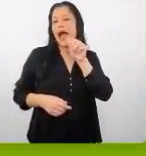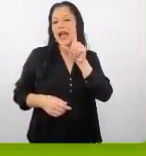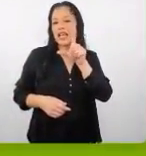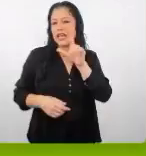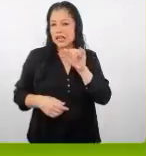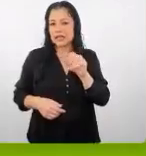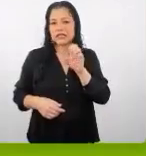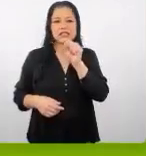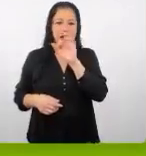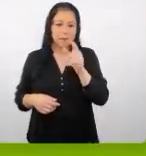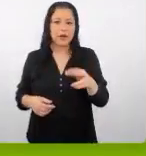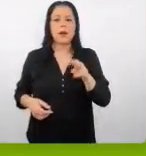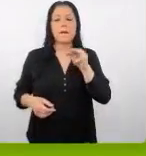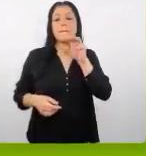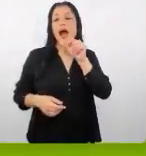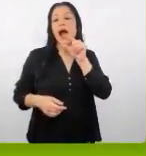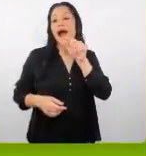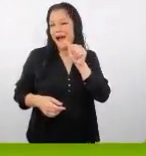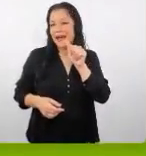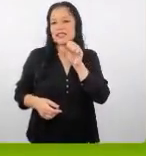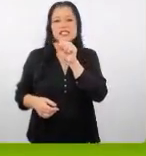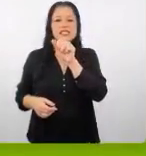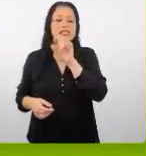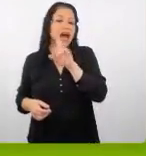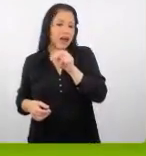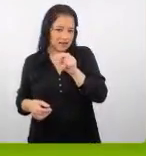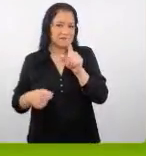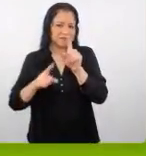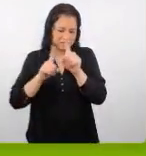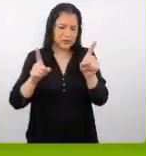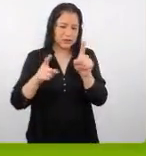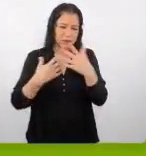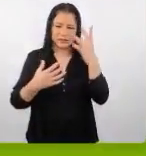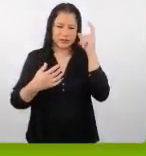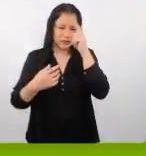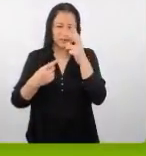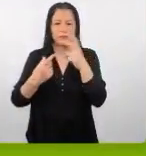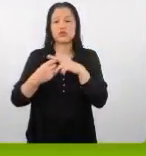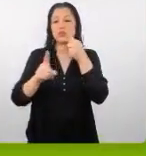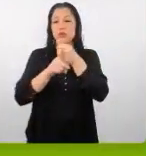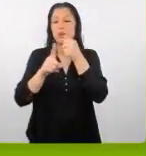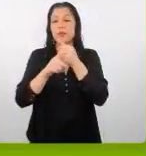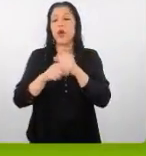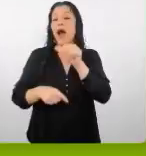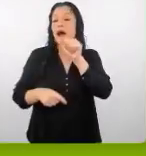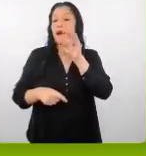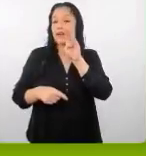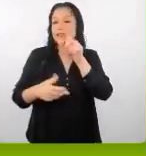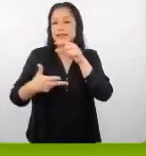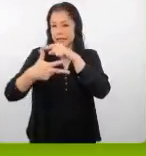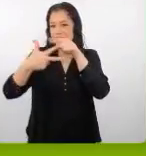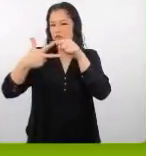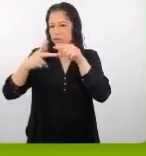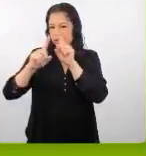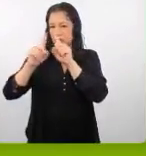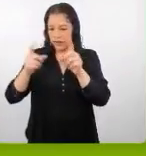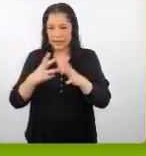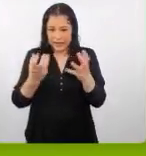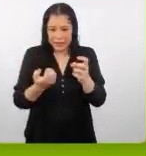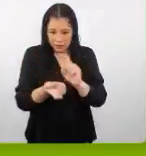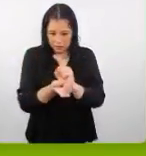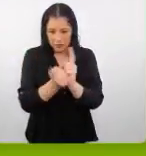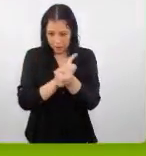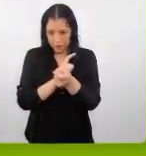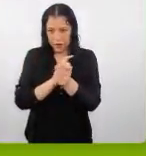mejor me dicen Maga-san que es más fácil ¿no? entonces por eso es por eso que tienen este problema con la pronunciación han querido transformar